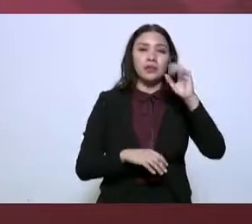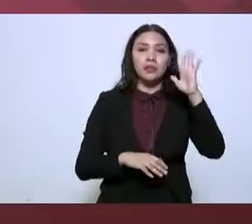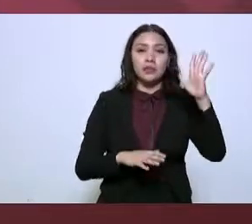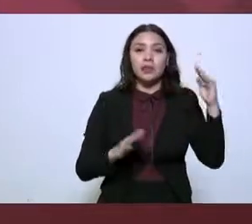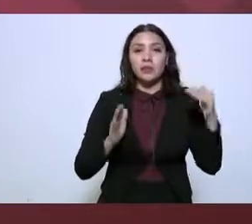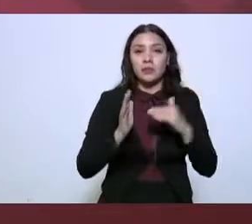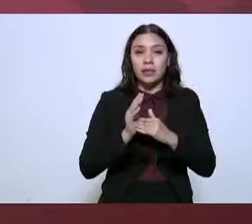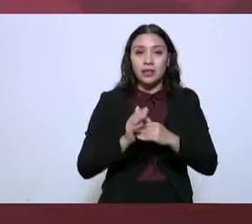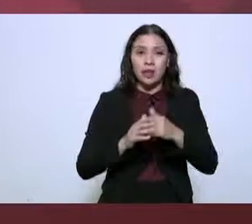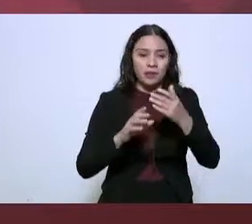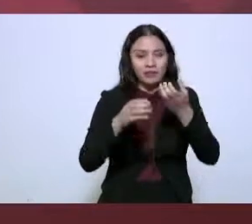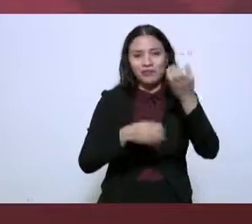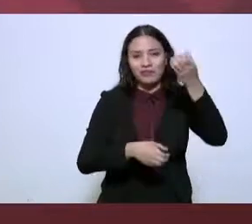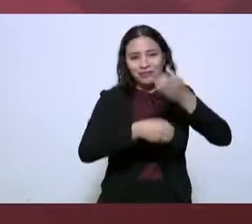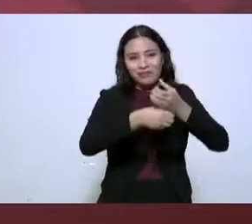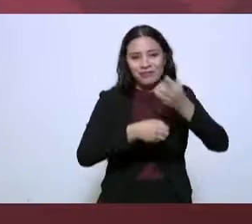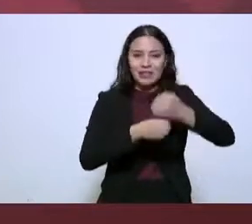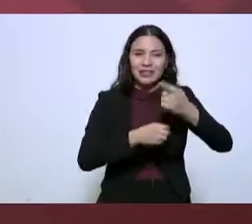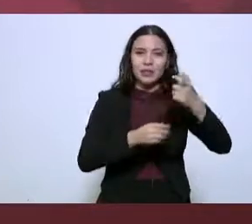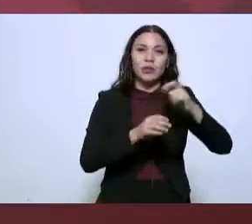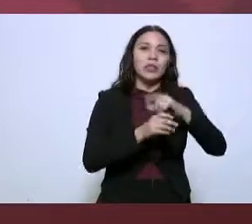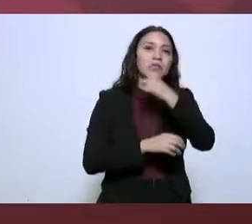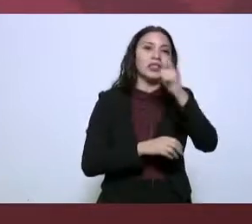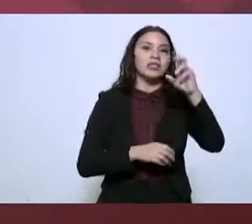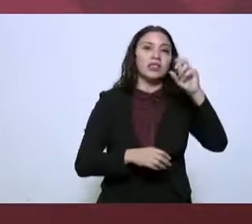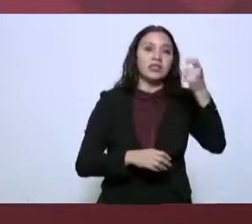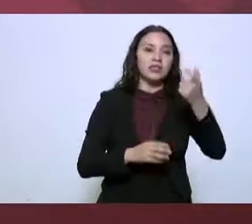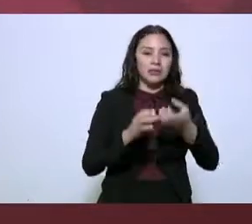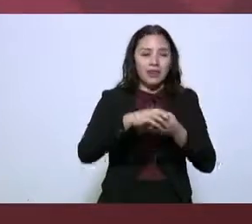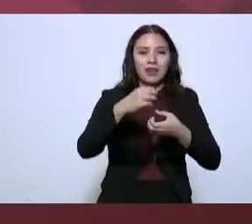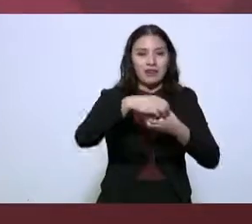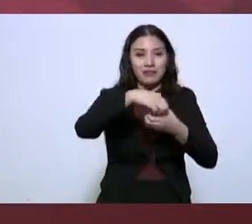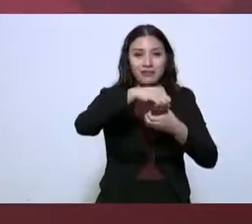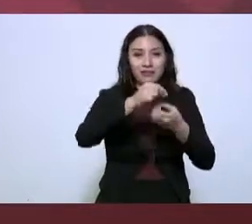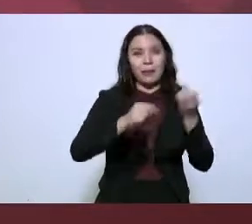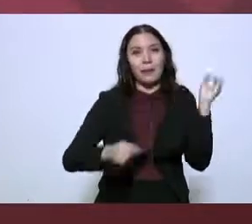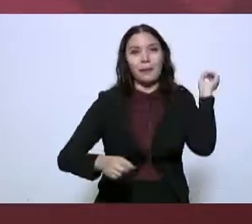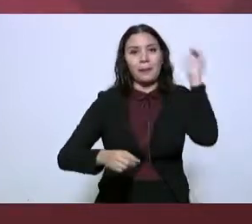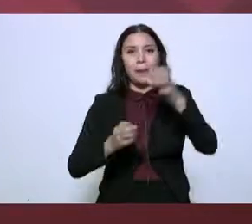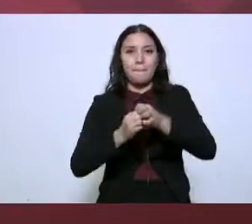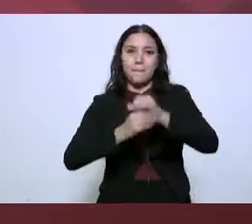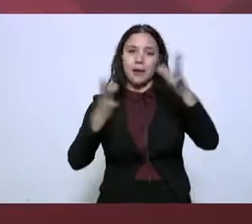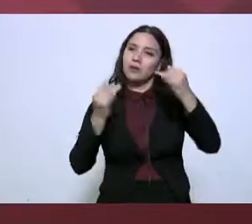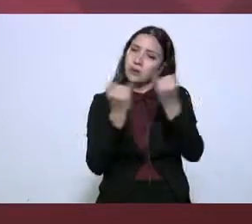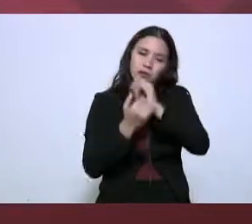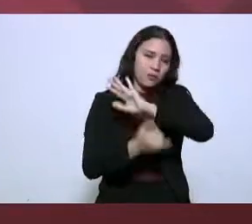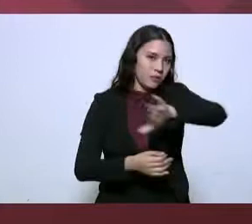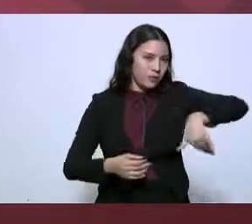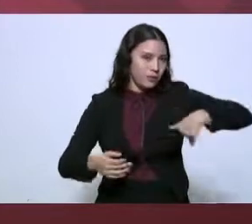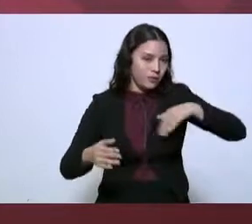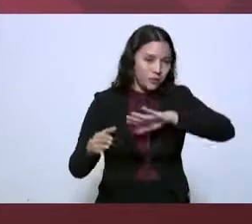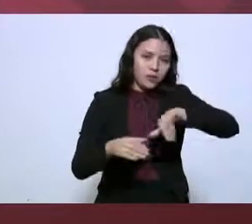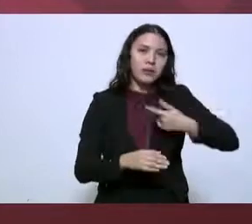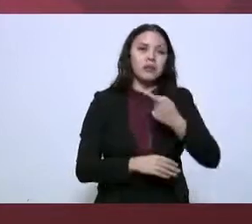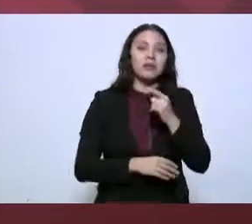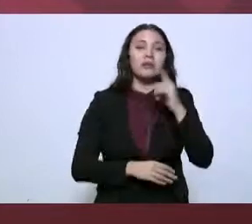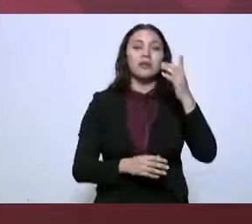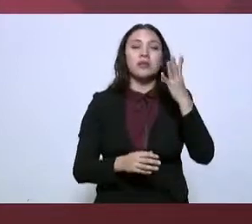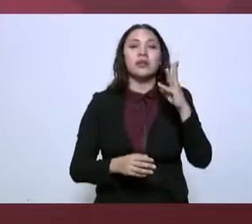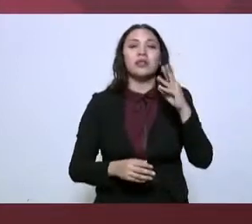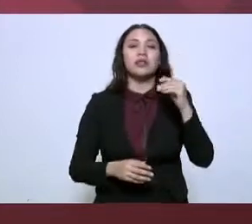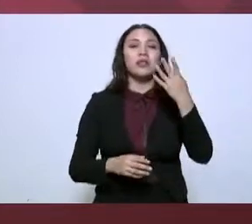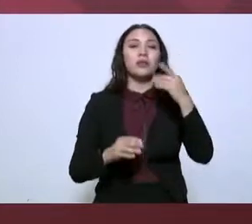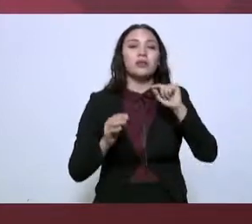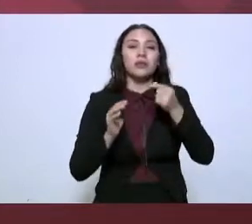cargadores, 137 granadas. Se han asegurado 19.5 millones de pesos